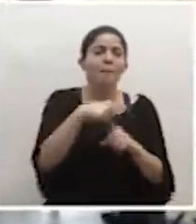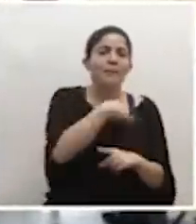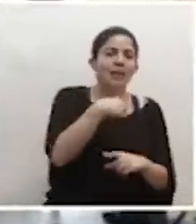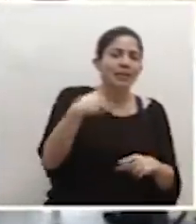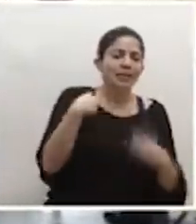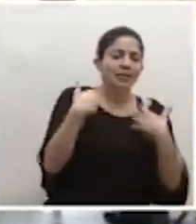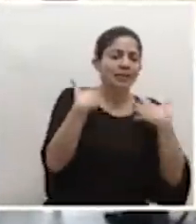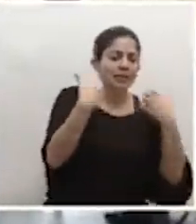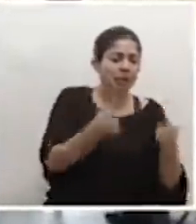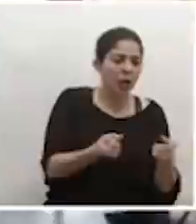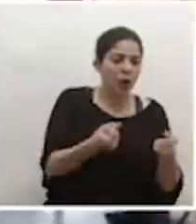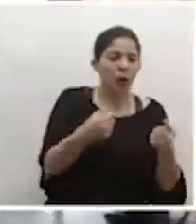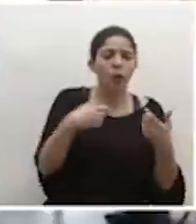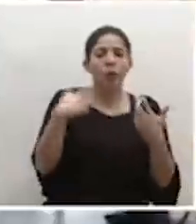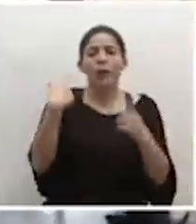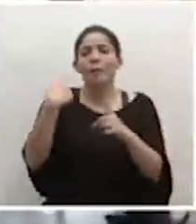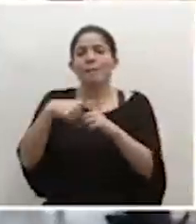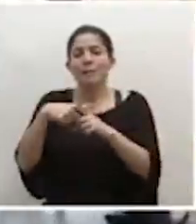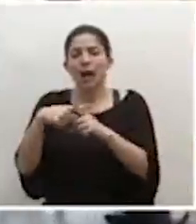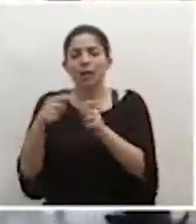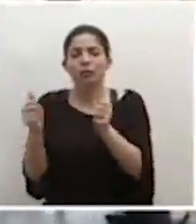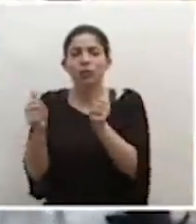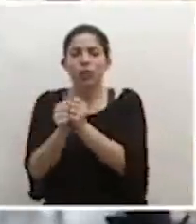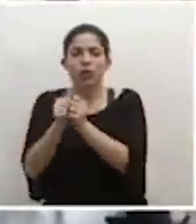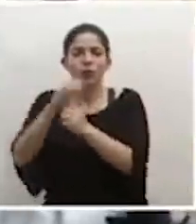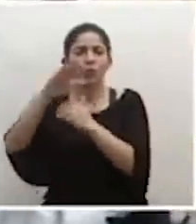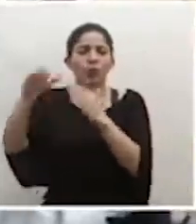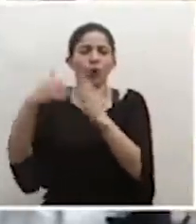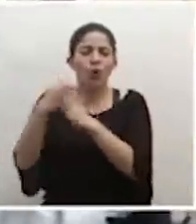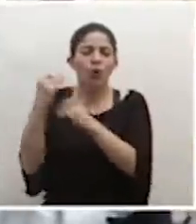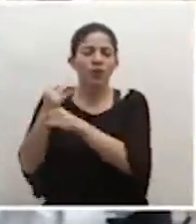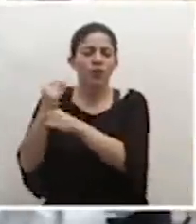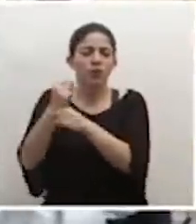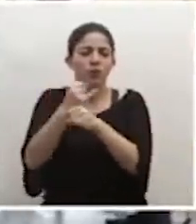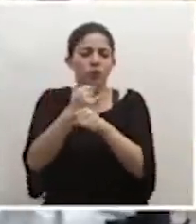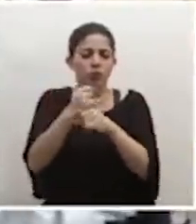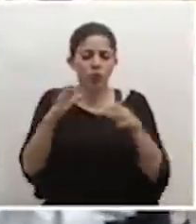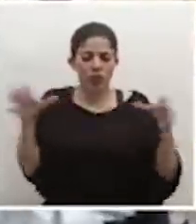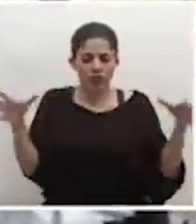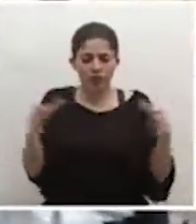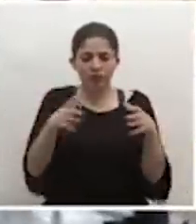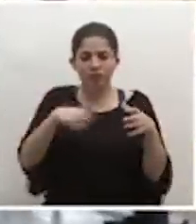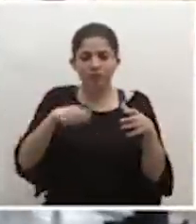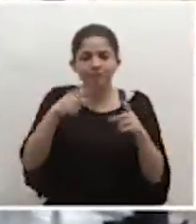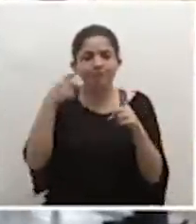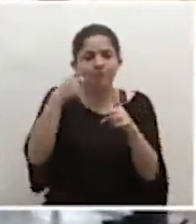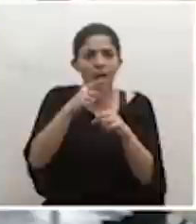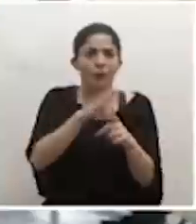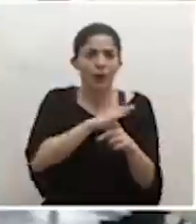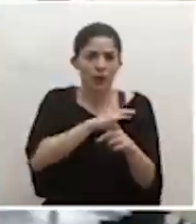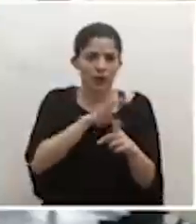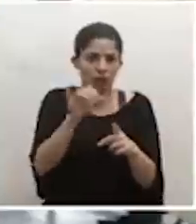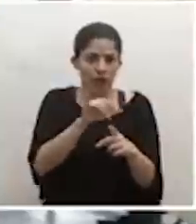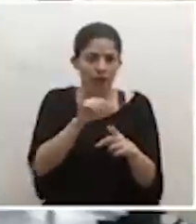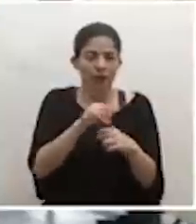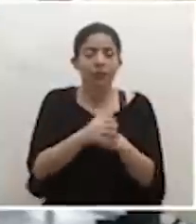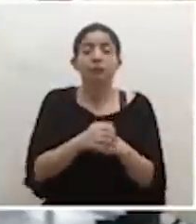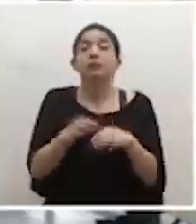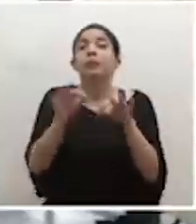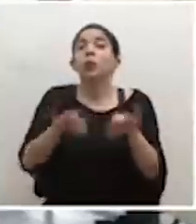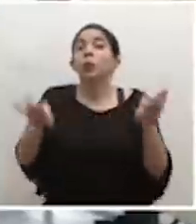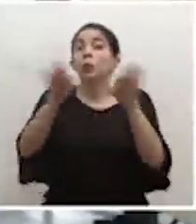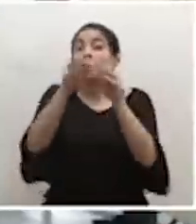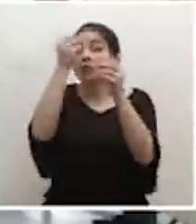Ministerio de Salud, en conjunto con todas las instituciones que tienen que ver con el tema policial. Además, y es importante decir